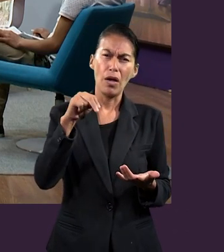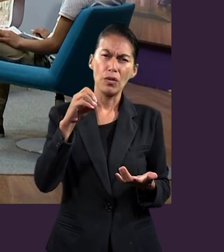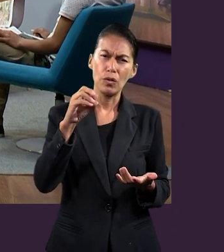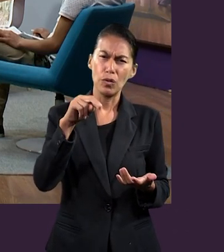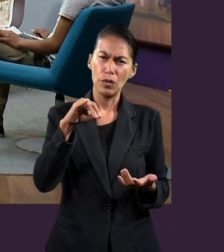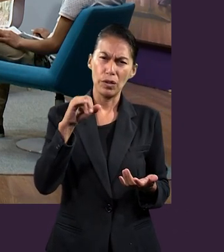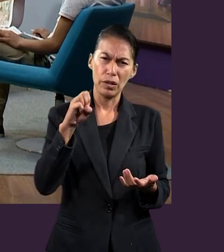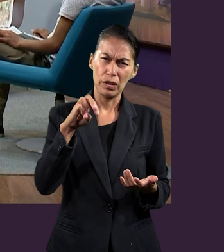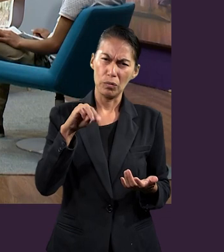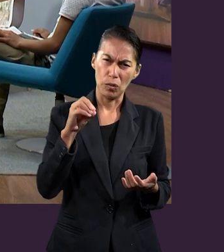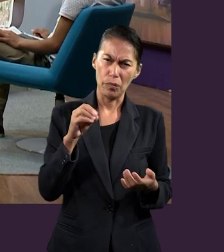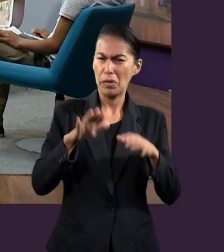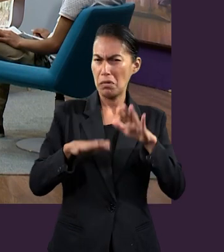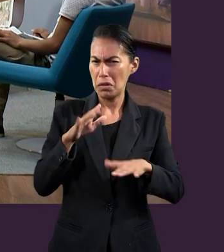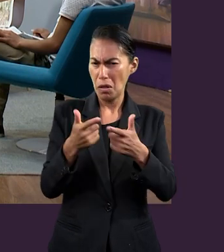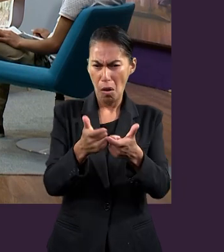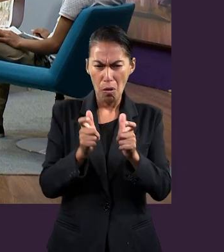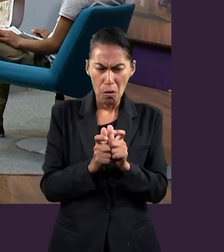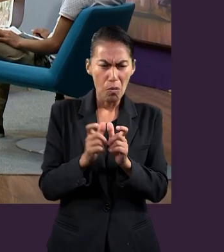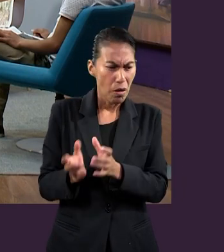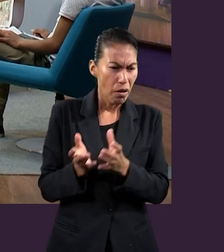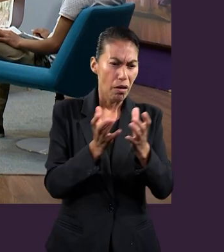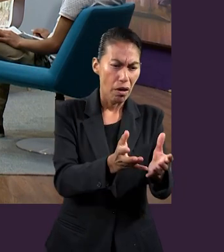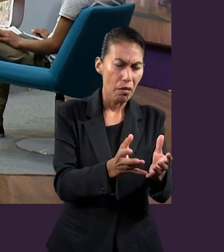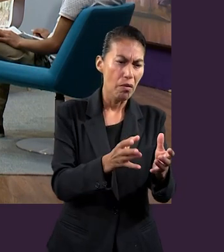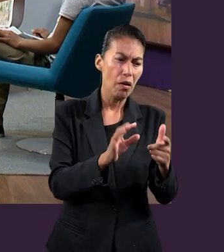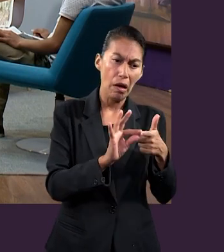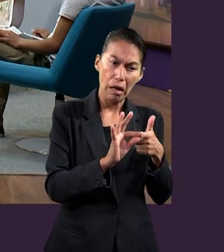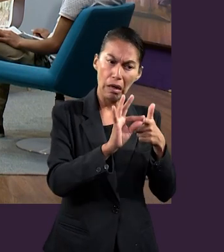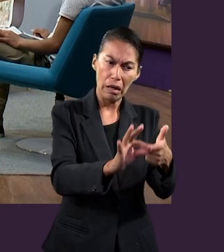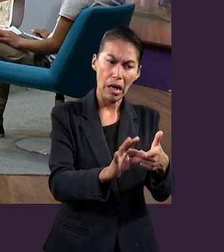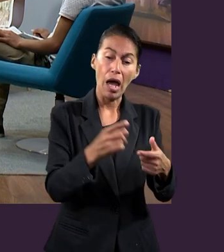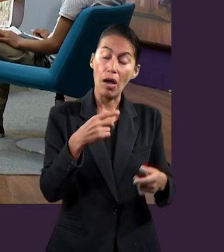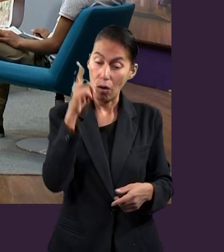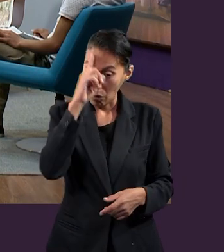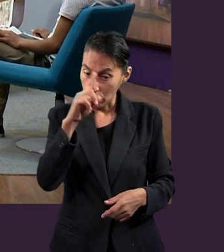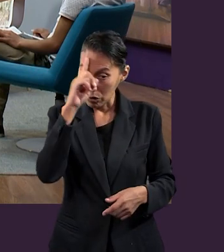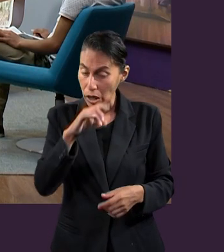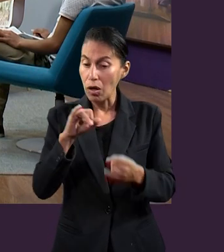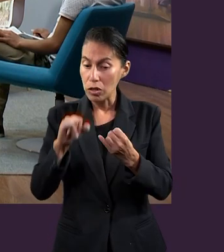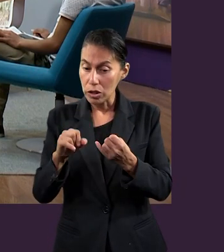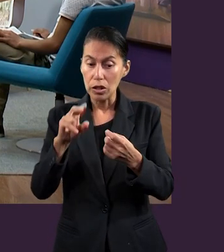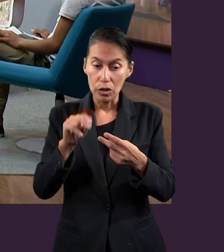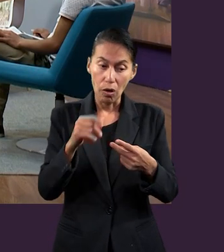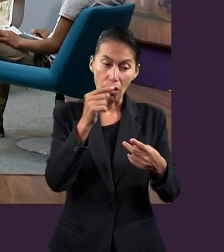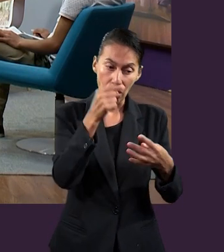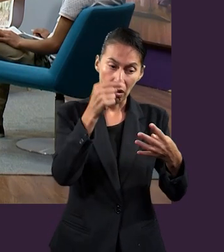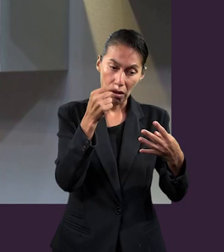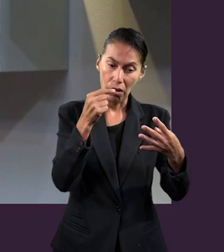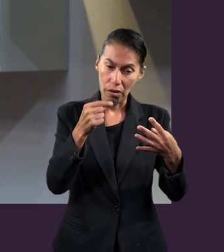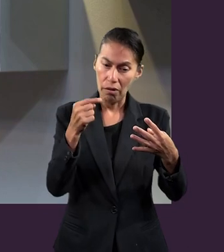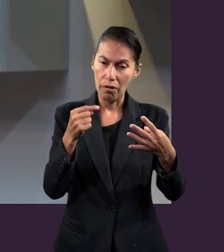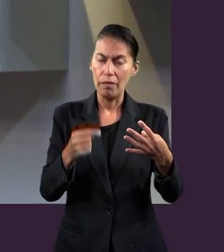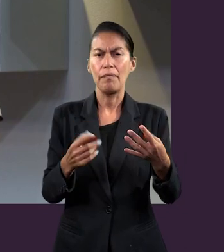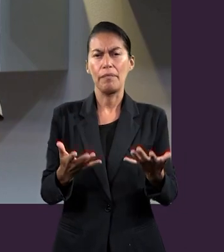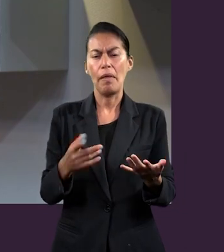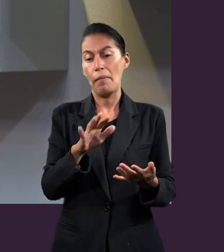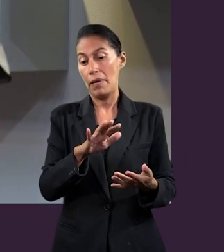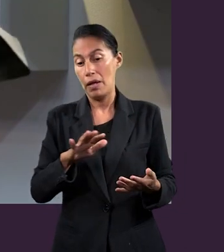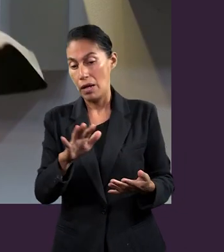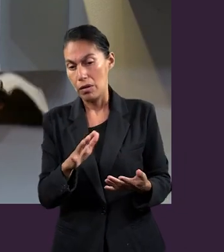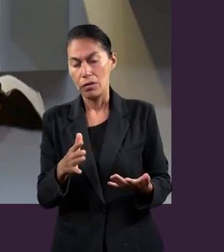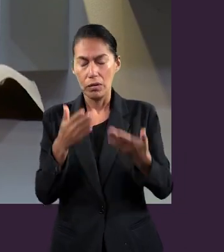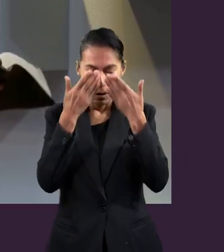yo doy algunas recomendaciones. Mira, esto debes de hacer, en tal situación esto no debes de hacer. Con